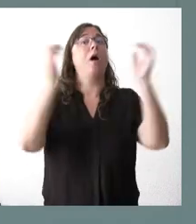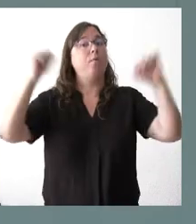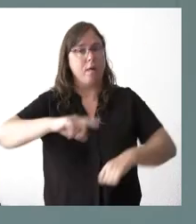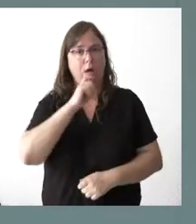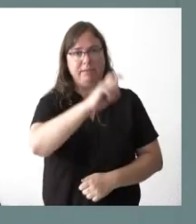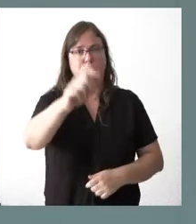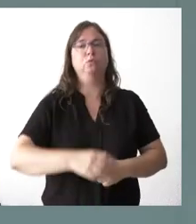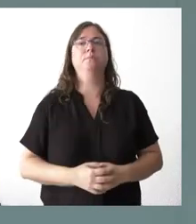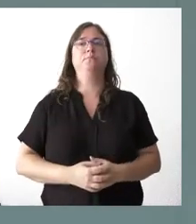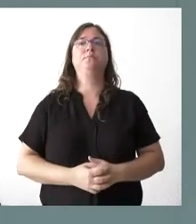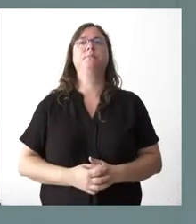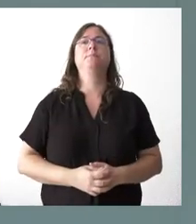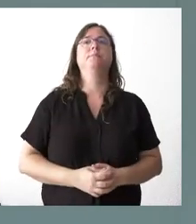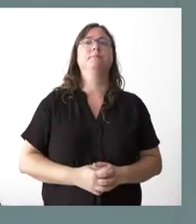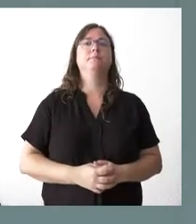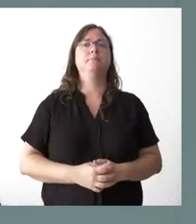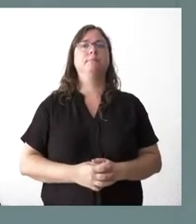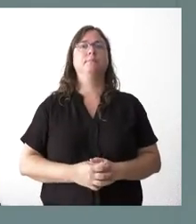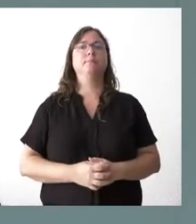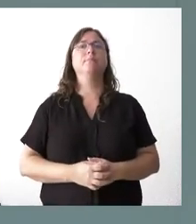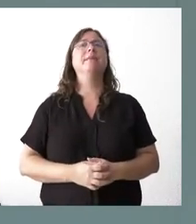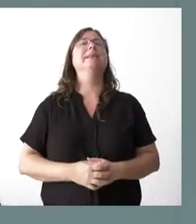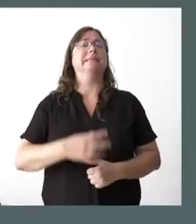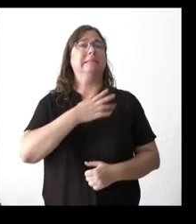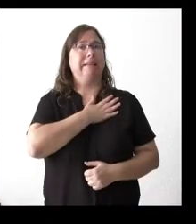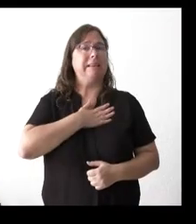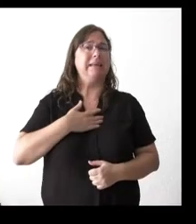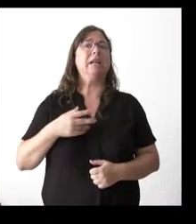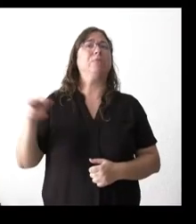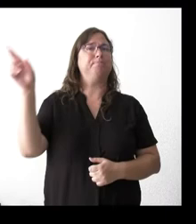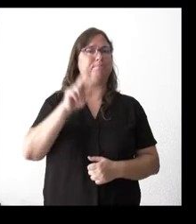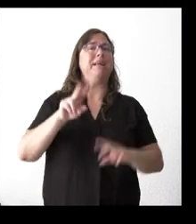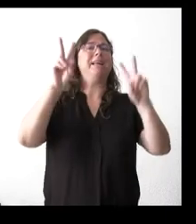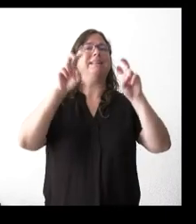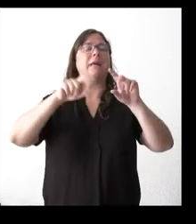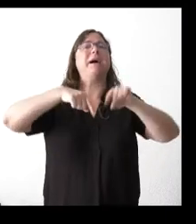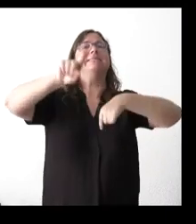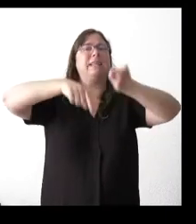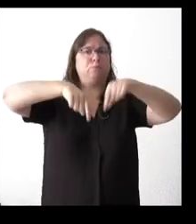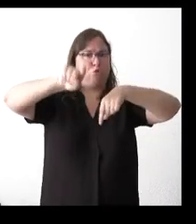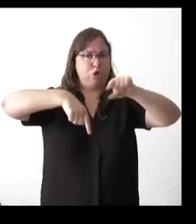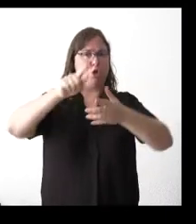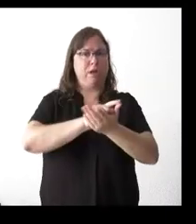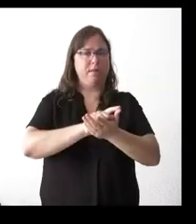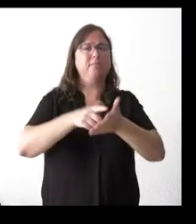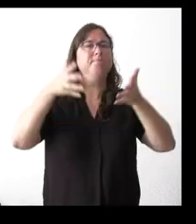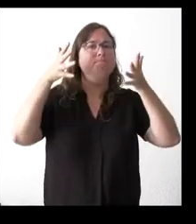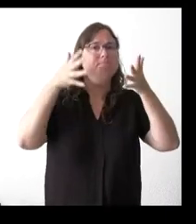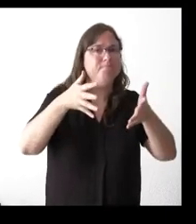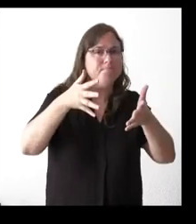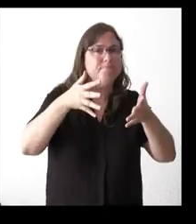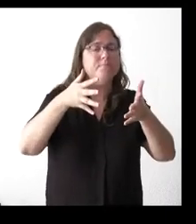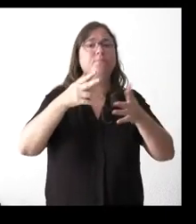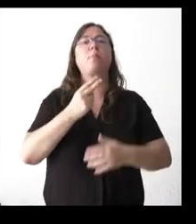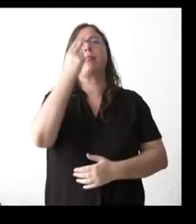Sí, portavoz, me gustaría volver al tema del transporte, centrándolo en el